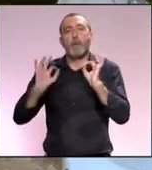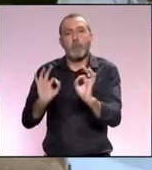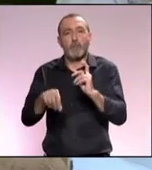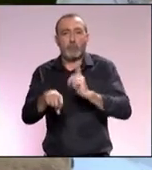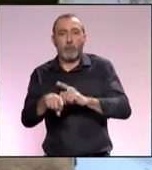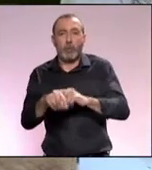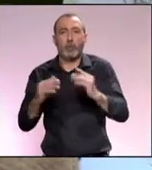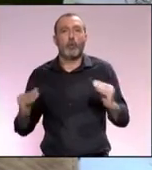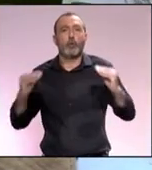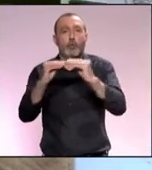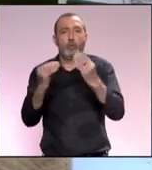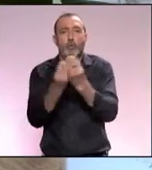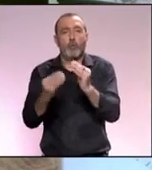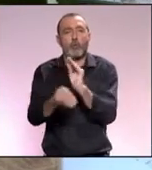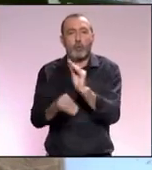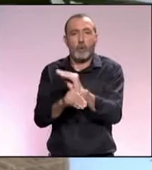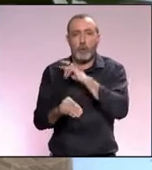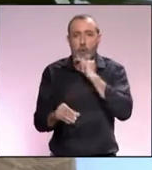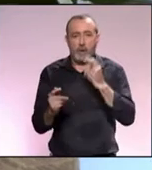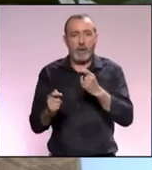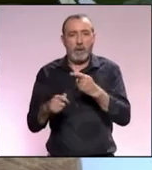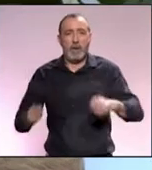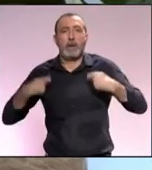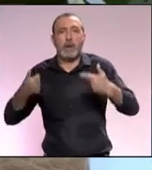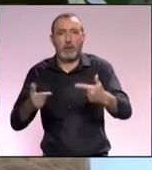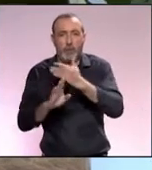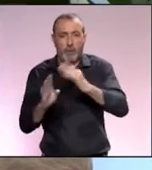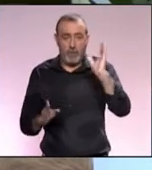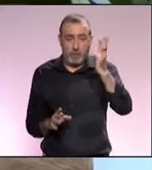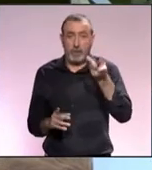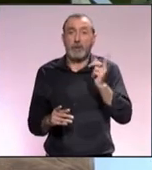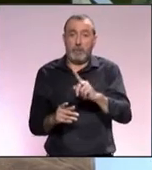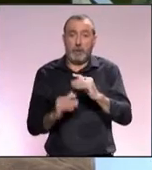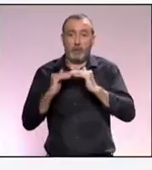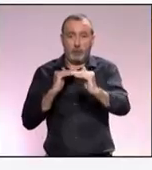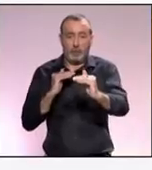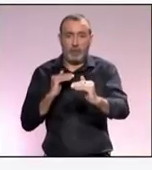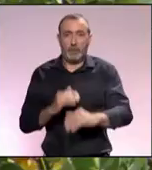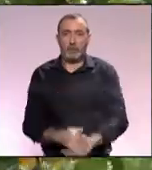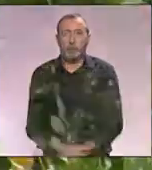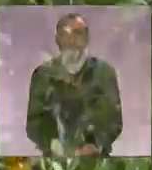a la vez compatible con el cuidado del medioambiente y sostenible con nuestro medioambiente.